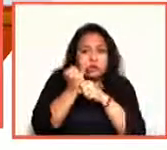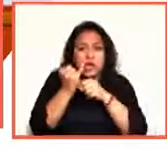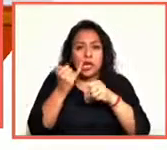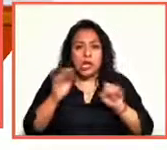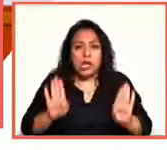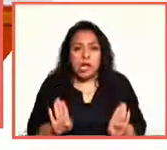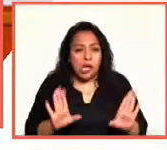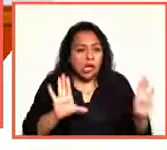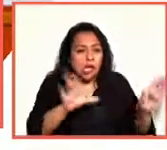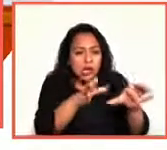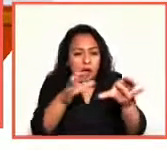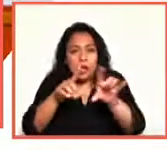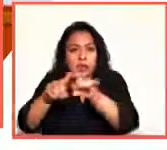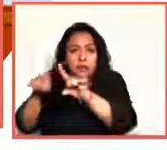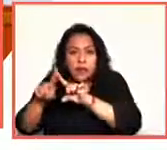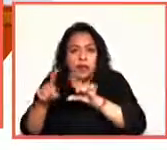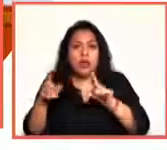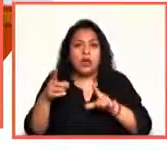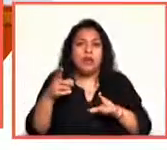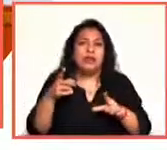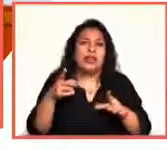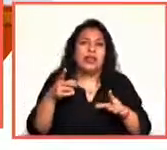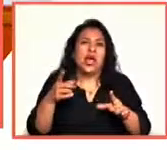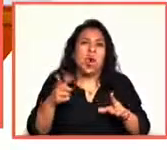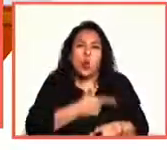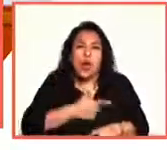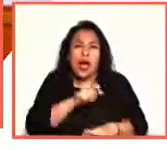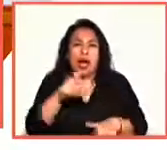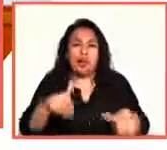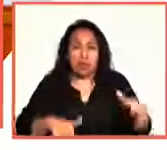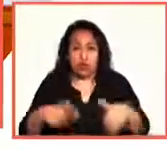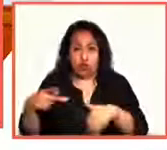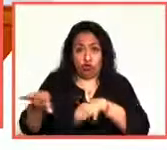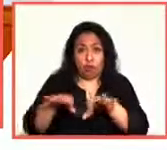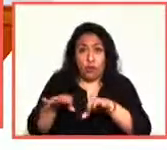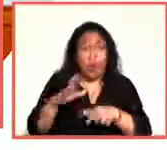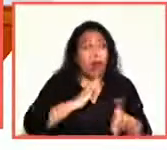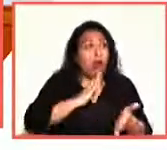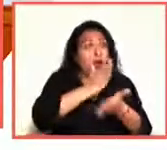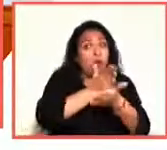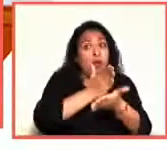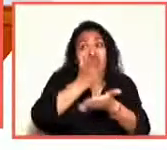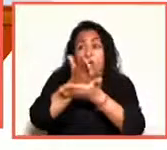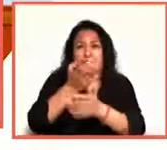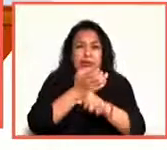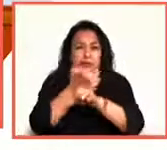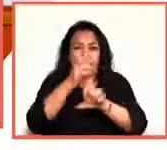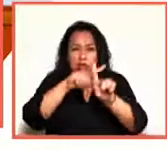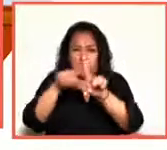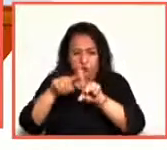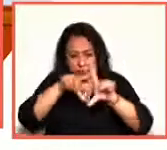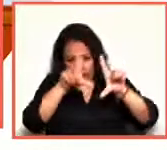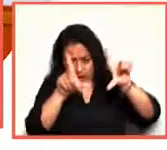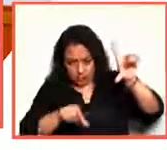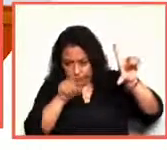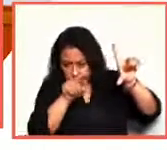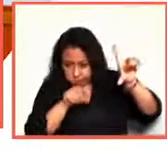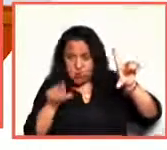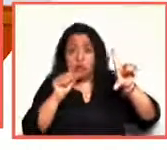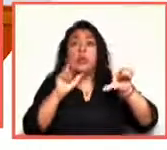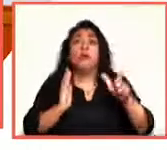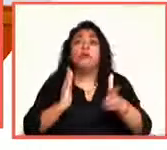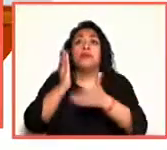tendencias del teatro. trabajo no solamente lo ha llevado a muchas partes de la República Mexicana, sino también ha acudido a algunos